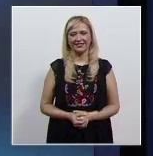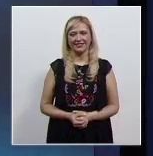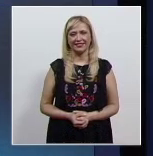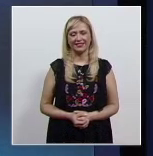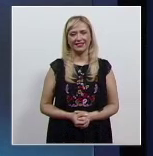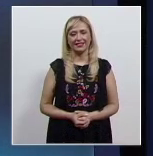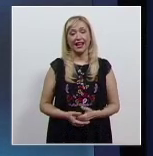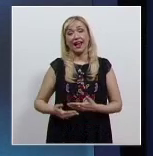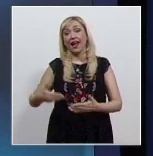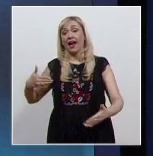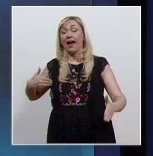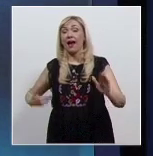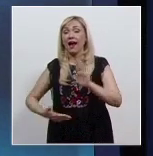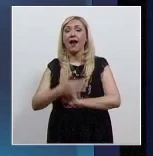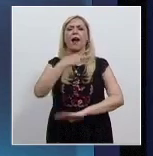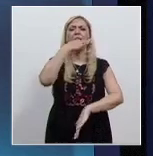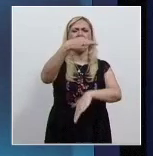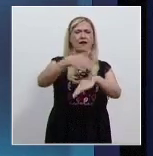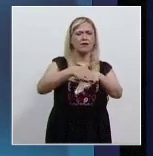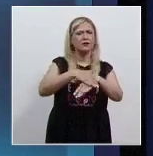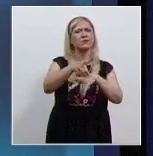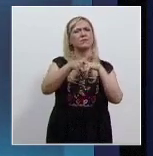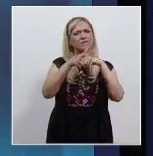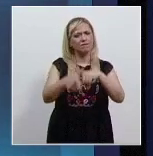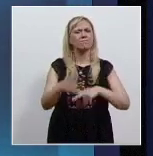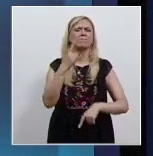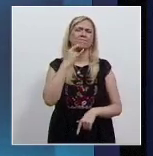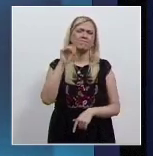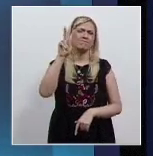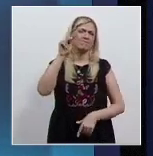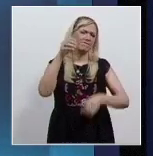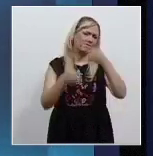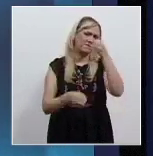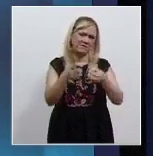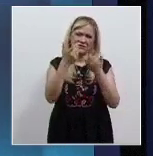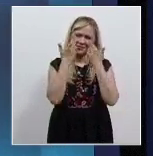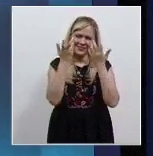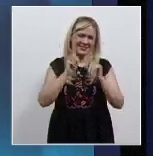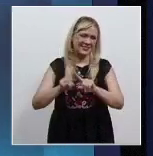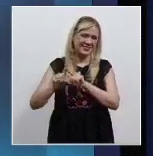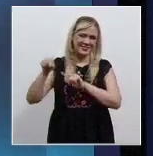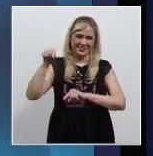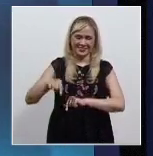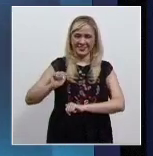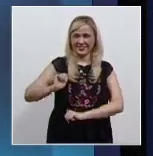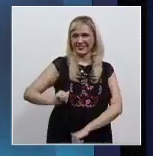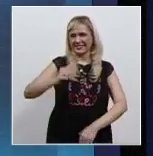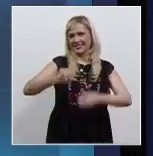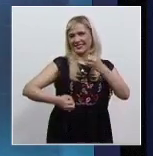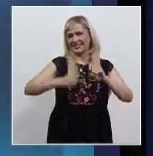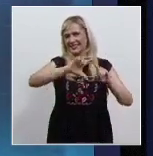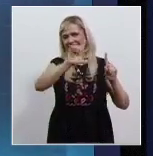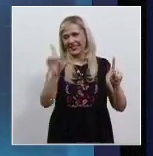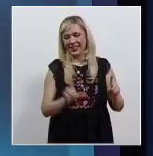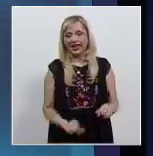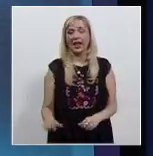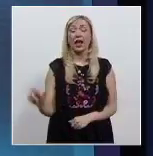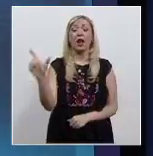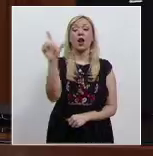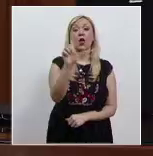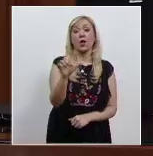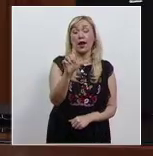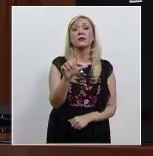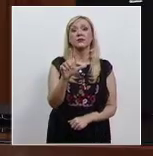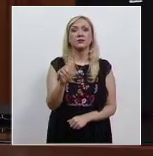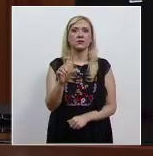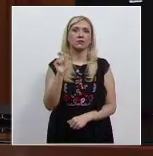Y antes de despedirnos, lo invitamos a mantenerse en la señal del Canal del Poder Judicial de la Federación. Este lunes siga la